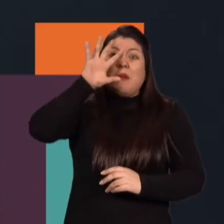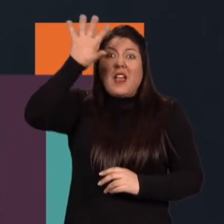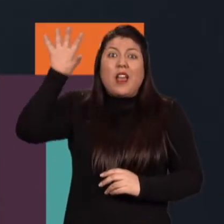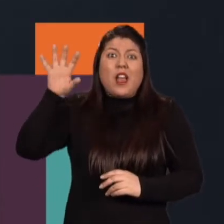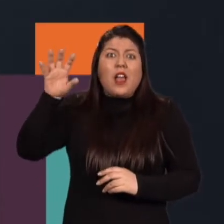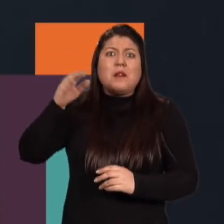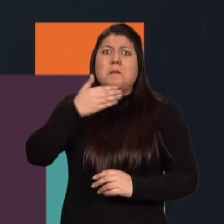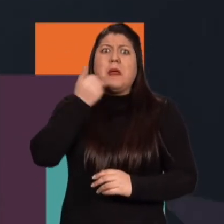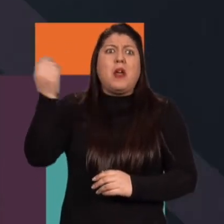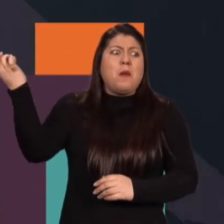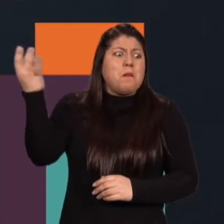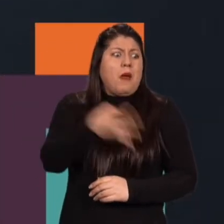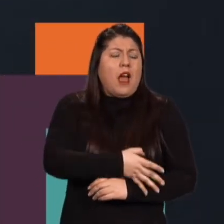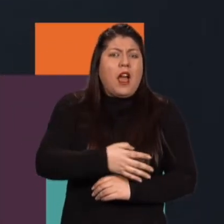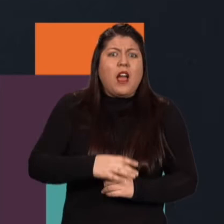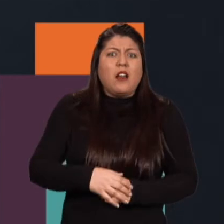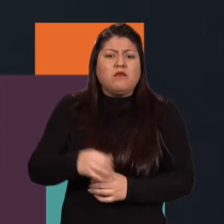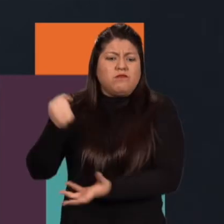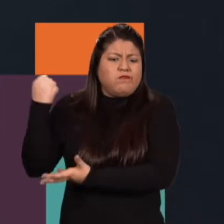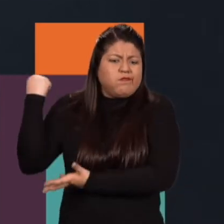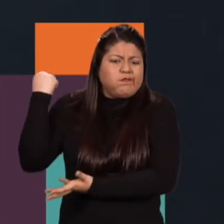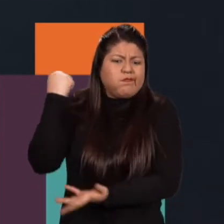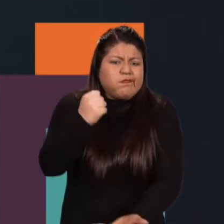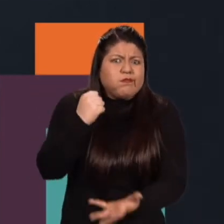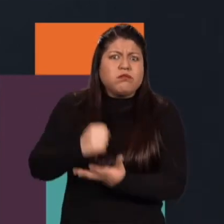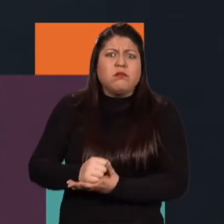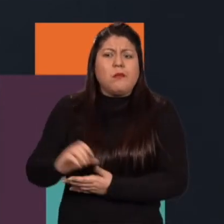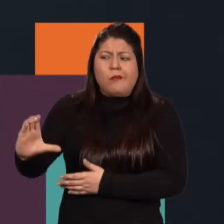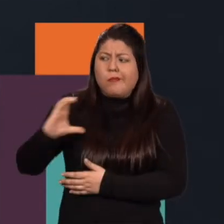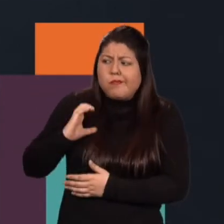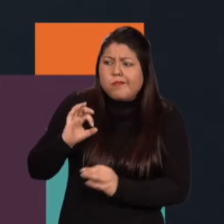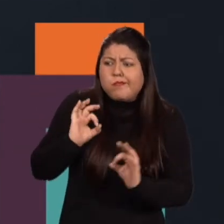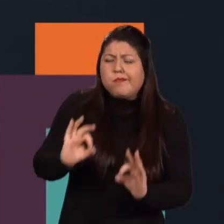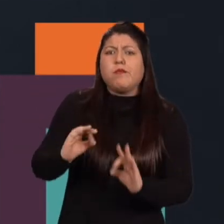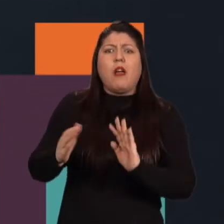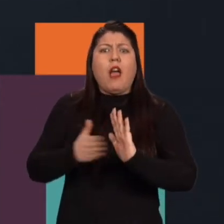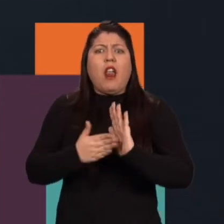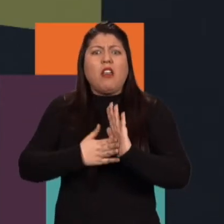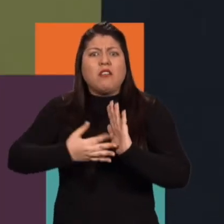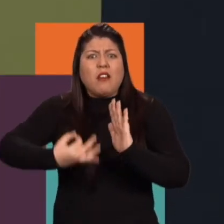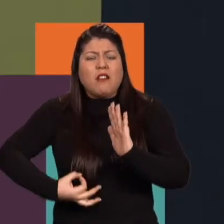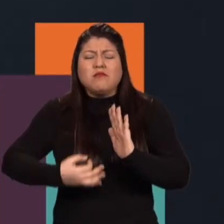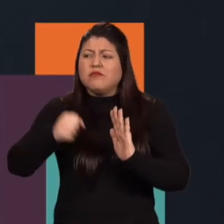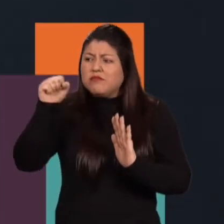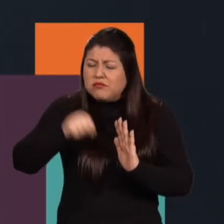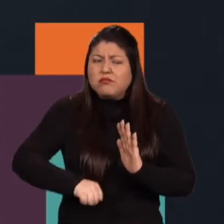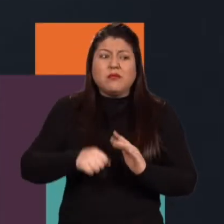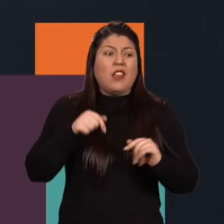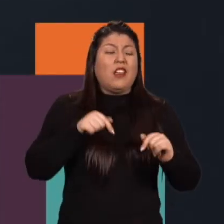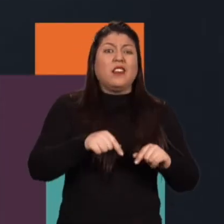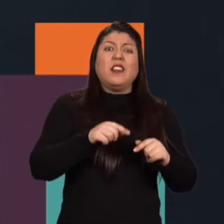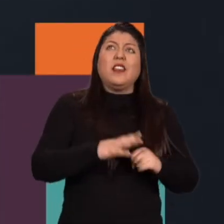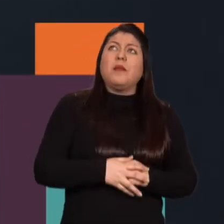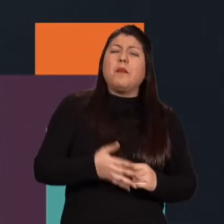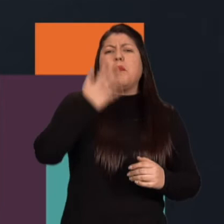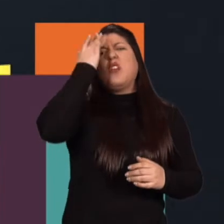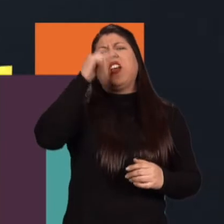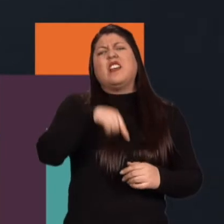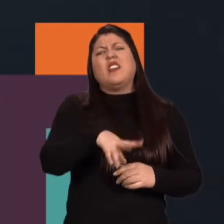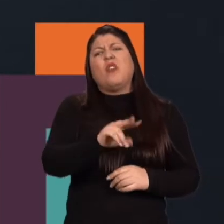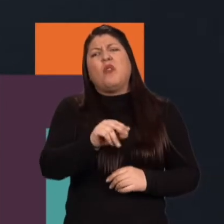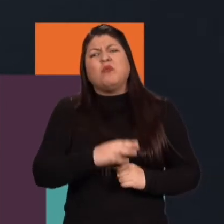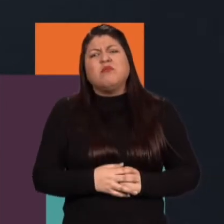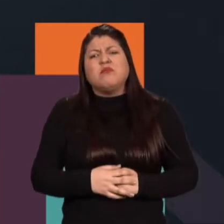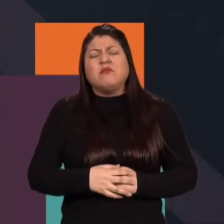es mucho mejor que trabajar en empresas privadas. Hay más prestaciones, hay mejores sueldos y hay más garantías. Acá no puede ser la diferencia.